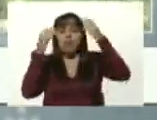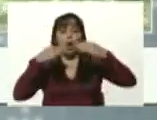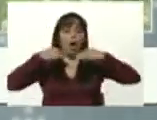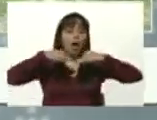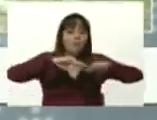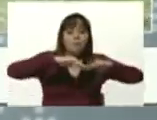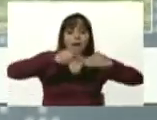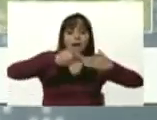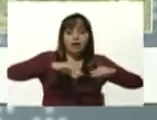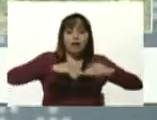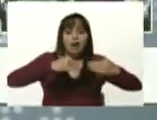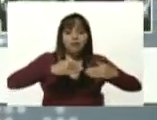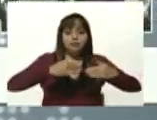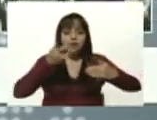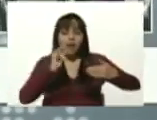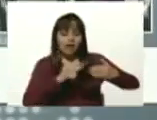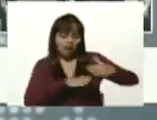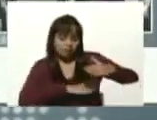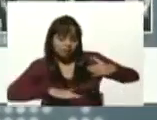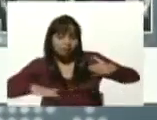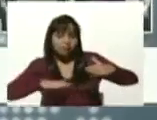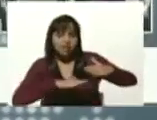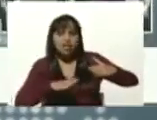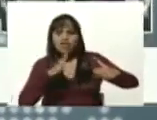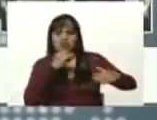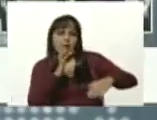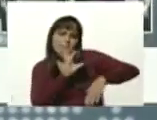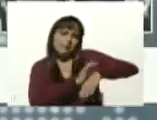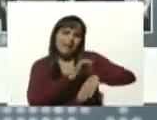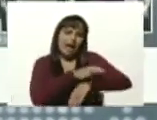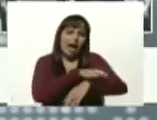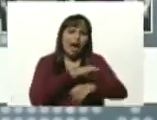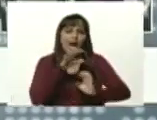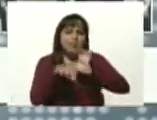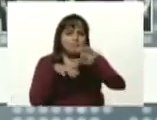en el aire, no se lo comieran los bichos y los animales.